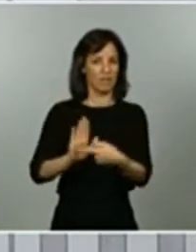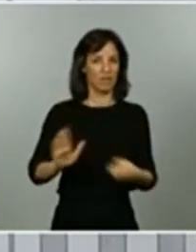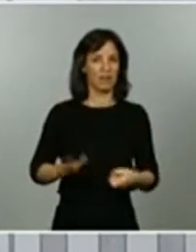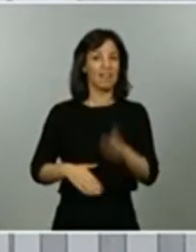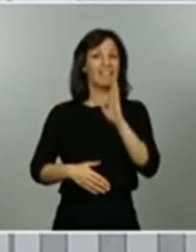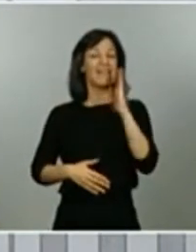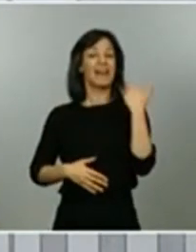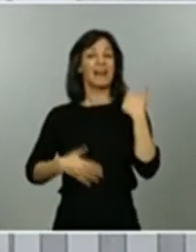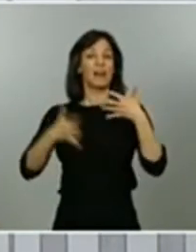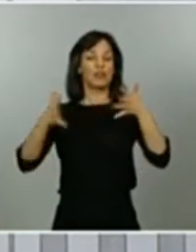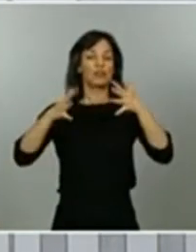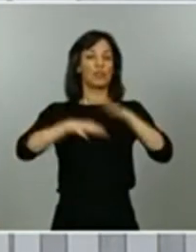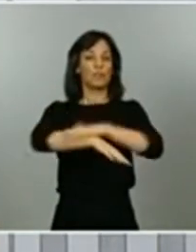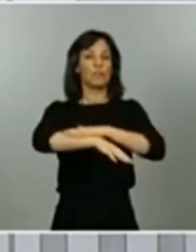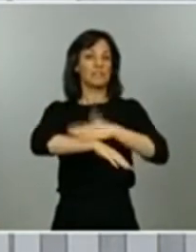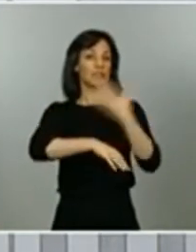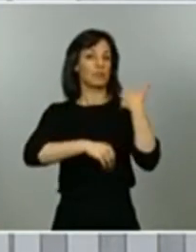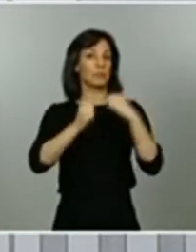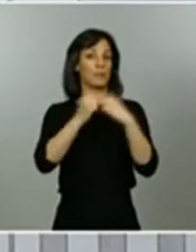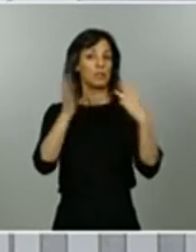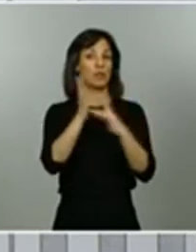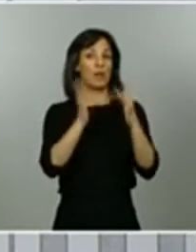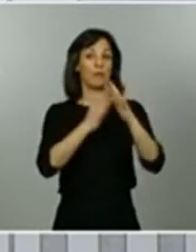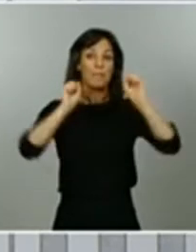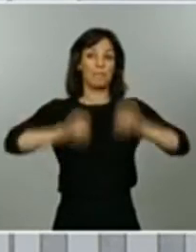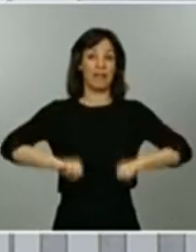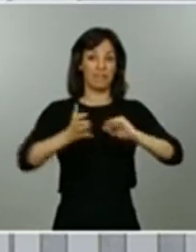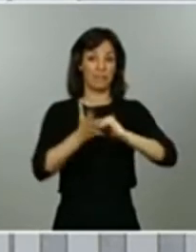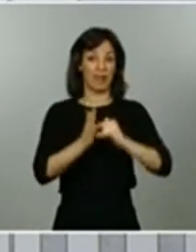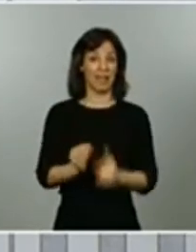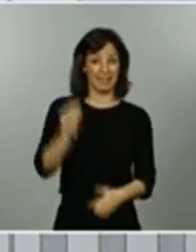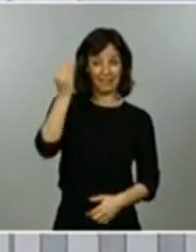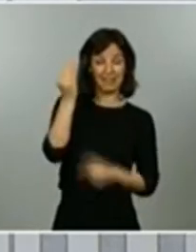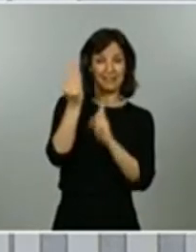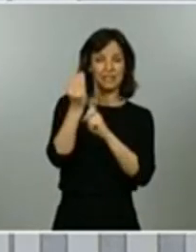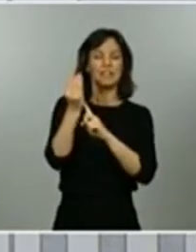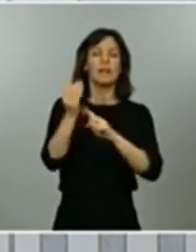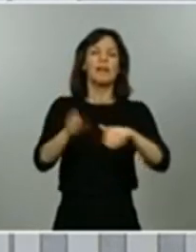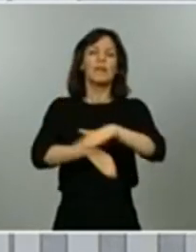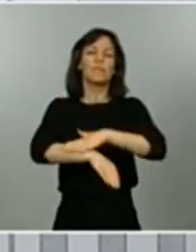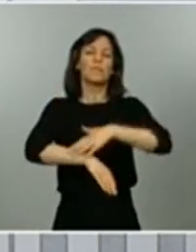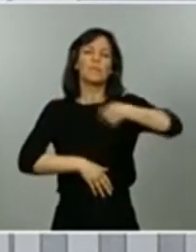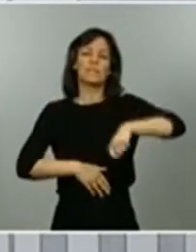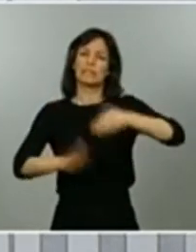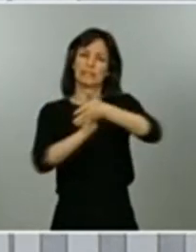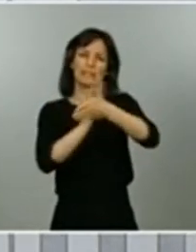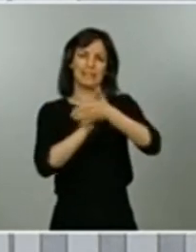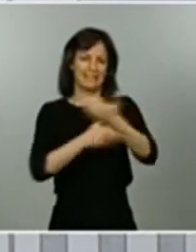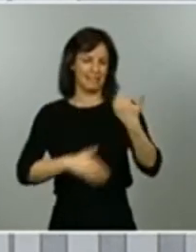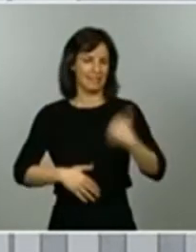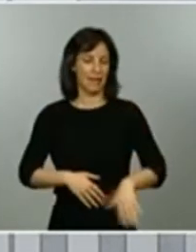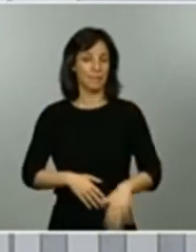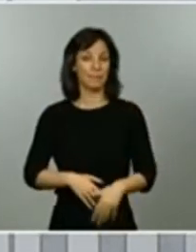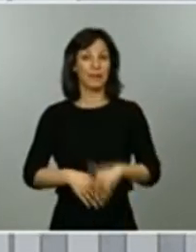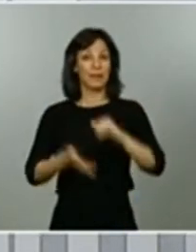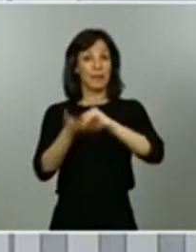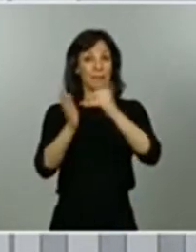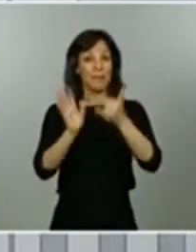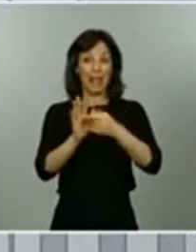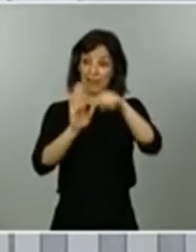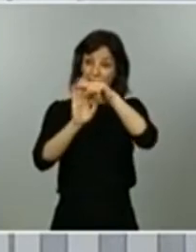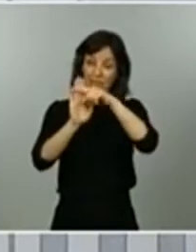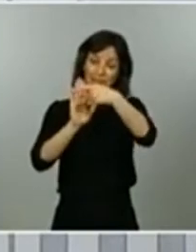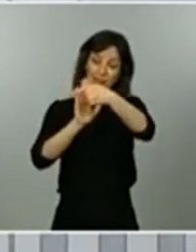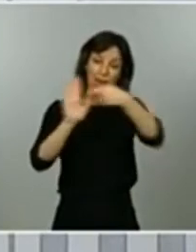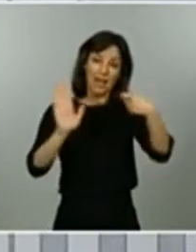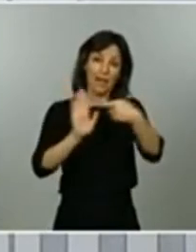Ministros el pasado 28 de abril y que el presidente del Gobierno les explicó a todos ustedes. Un plan de desescalada que ha sido elaborado teniendo en